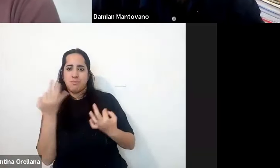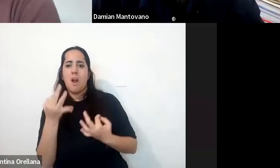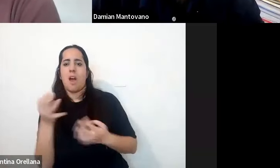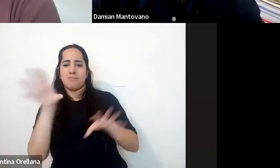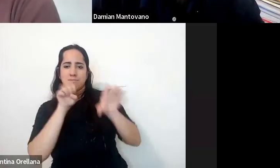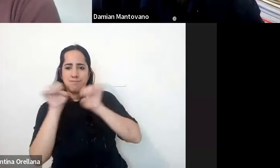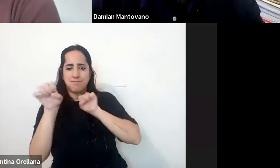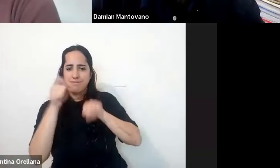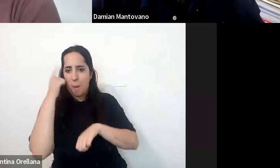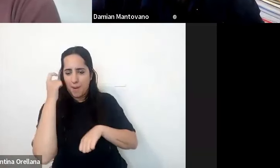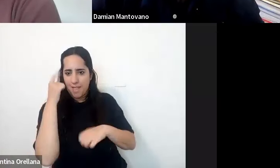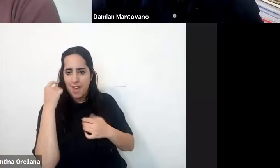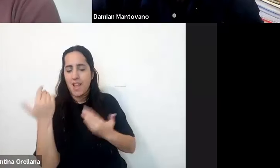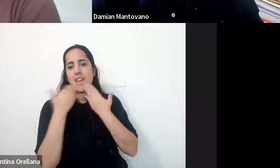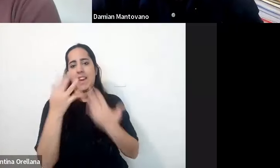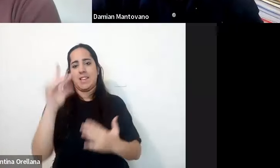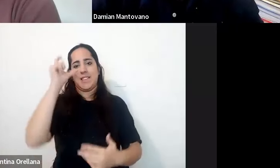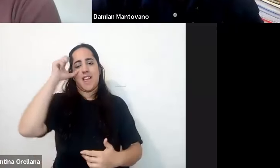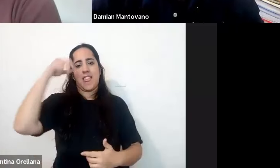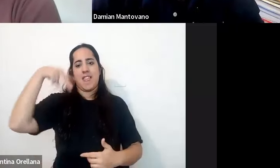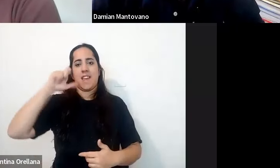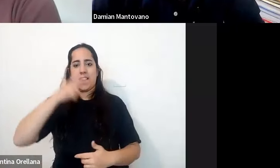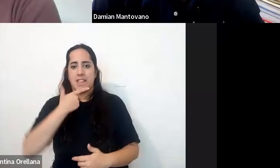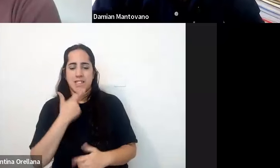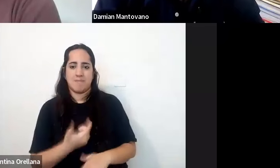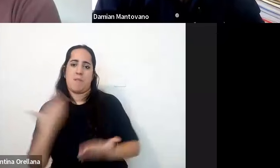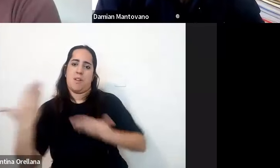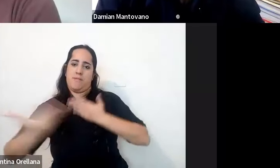así que gracias Denise también por el intercambio